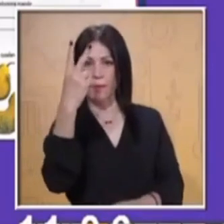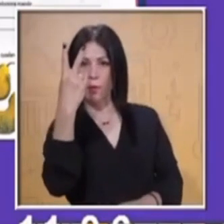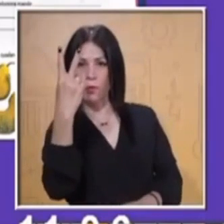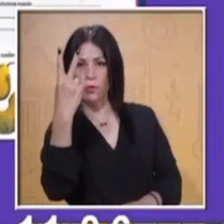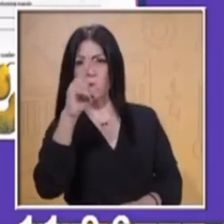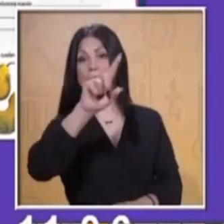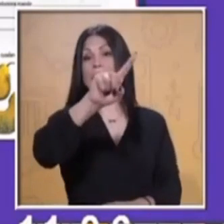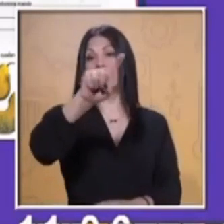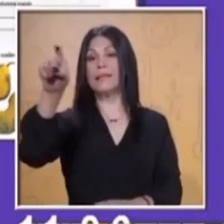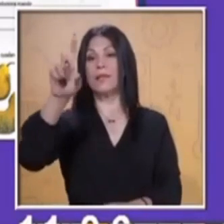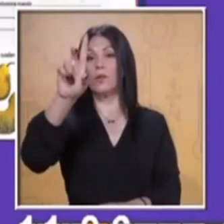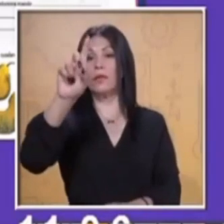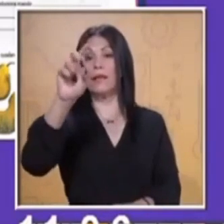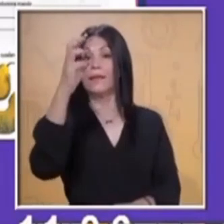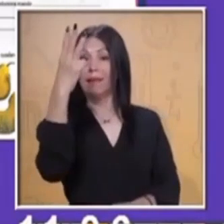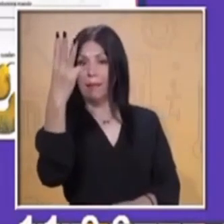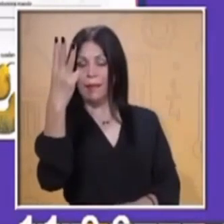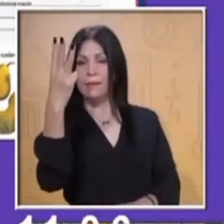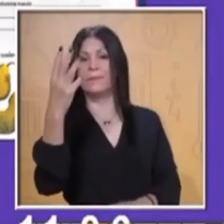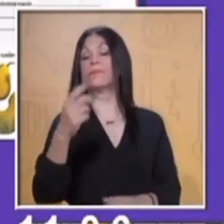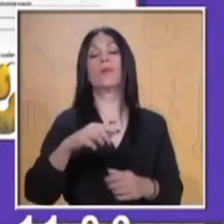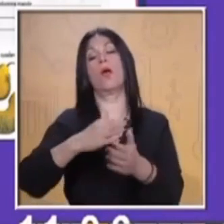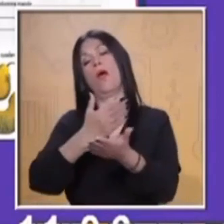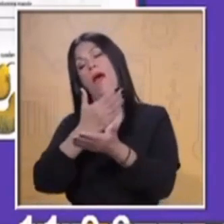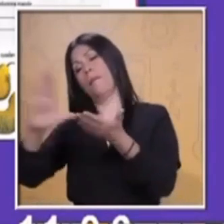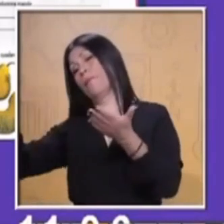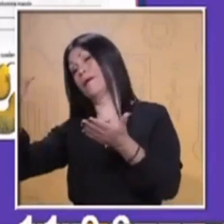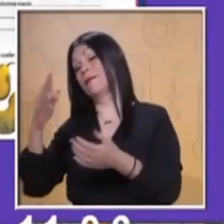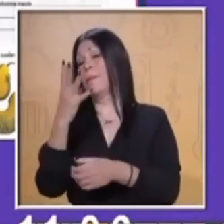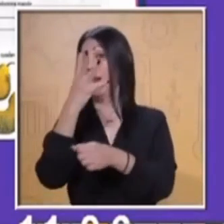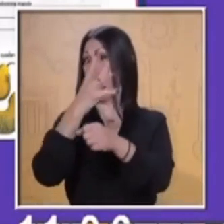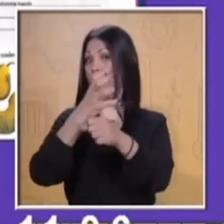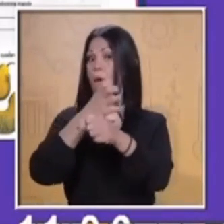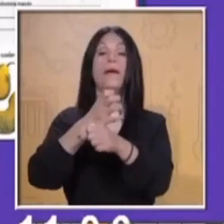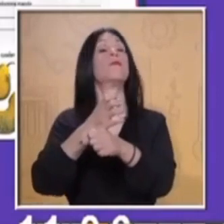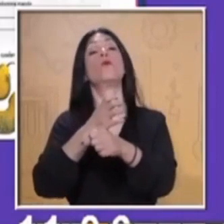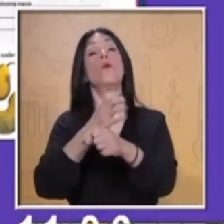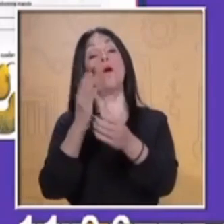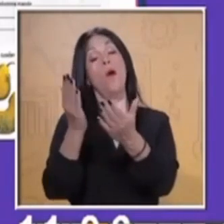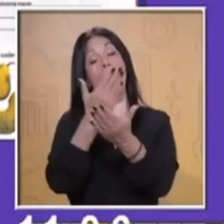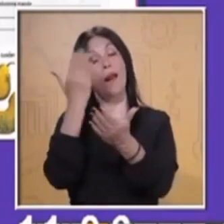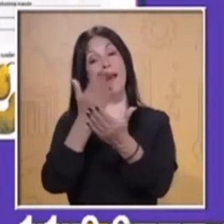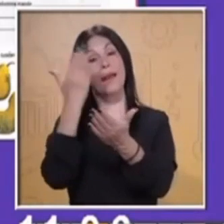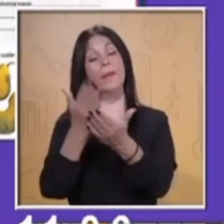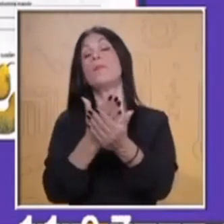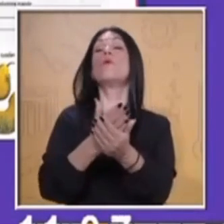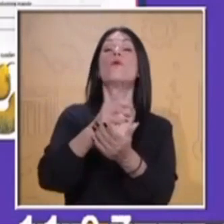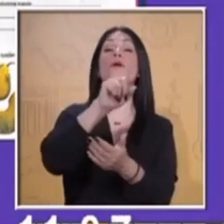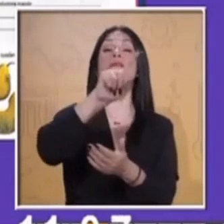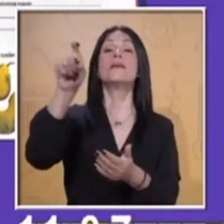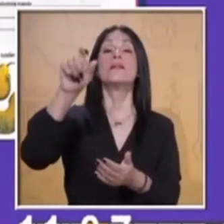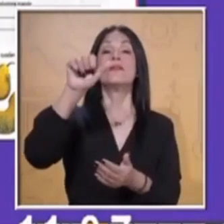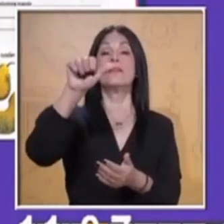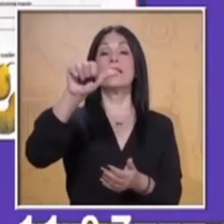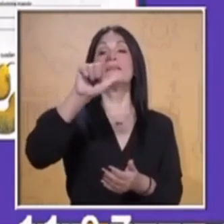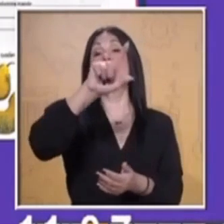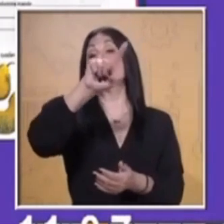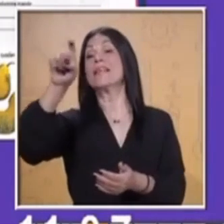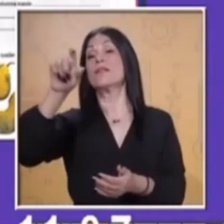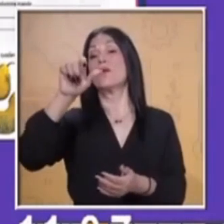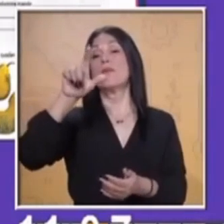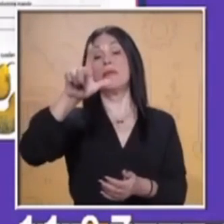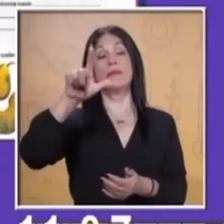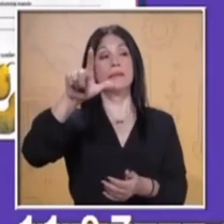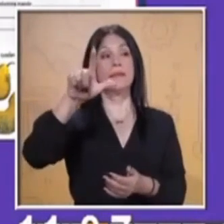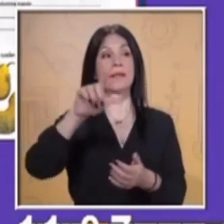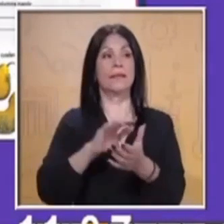grado vas a utilizar la páginas 116 y 117. Además, es muy importante que estés muy atento y además